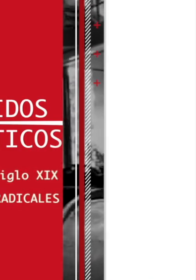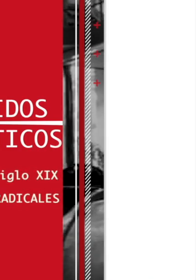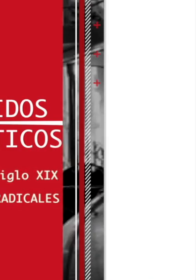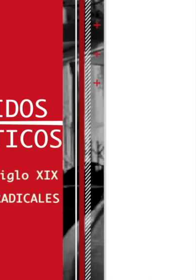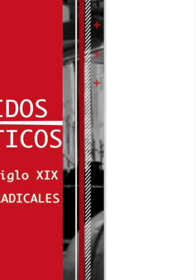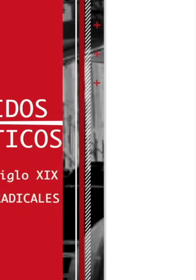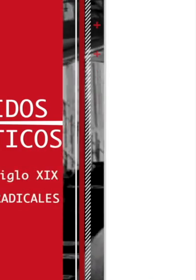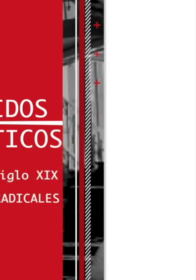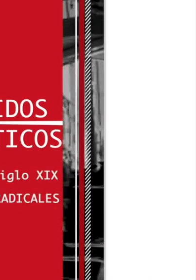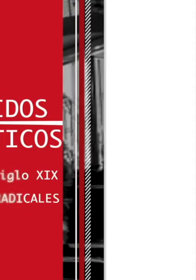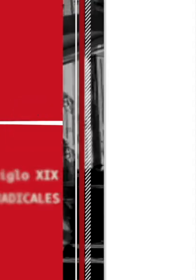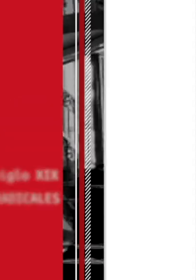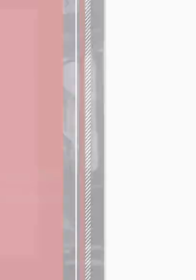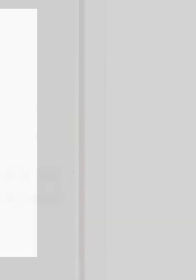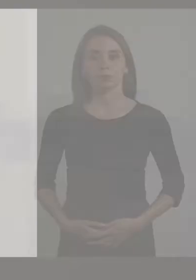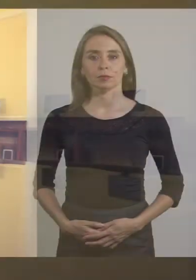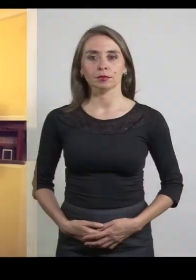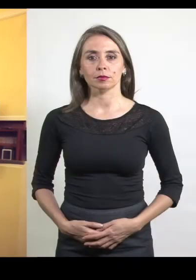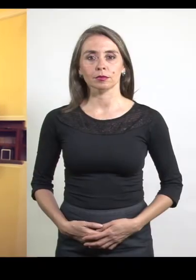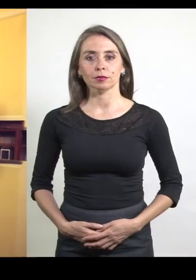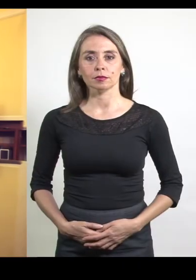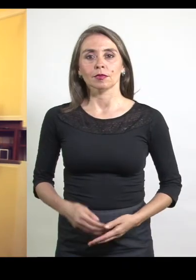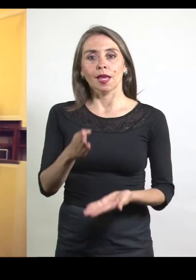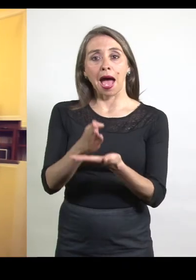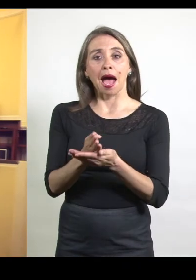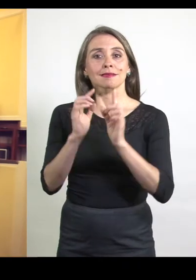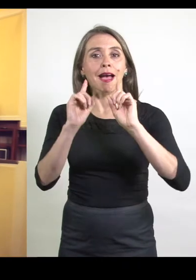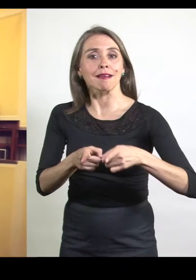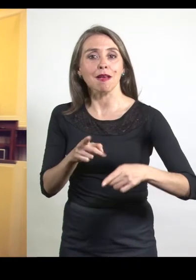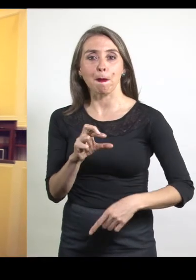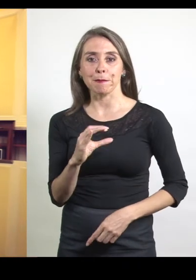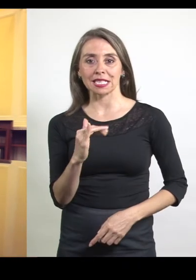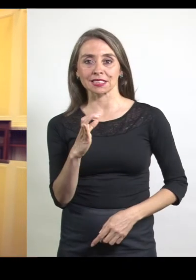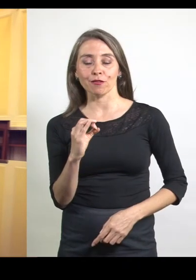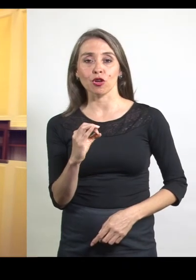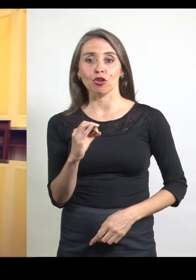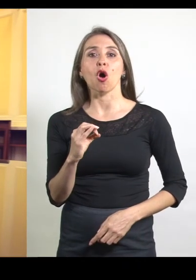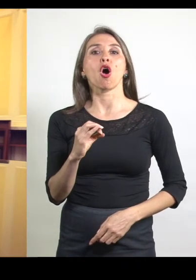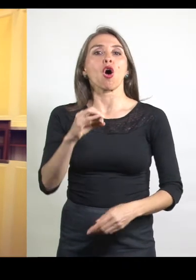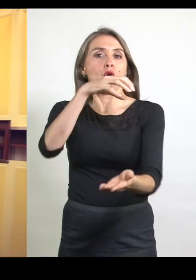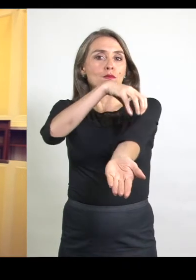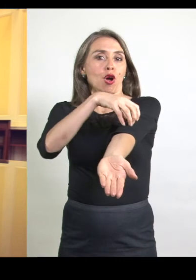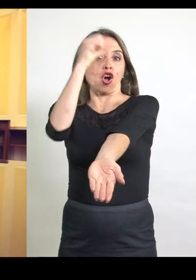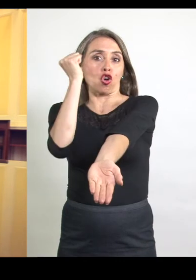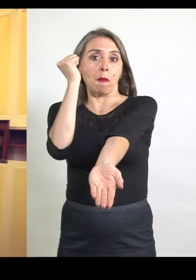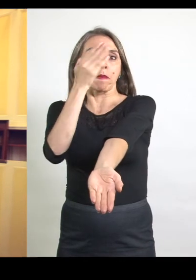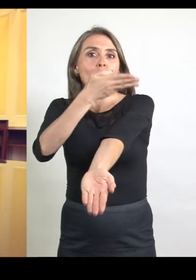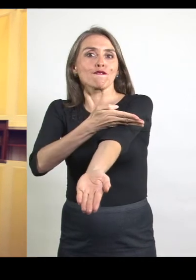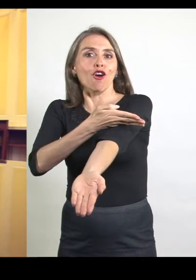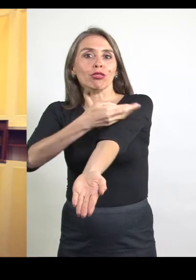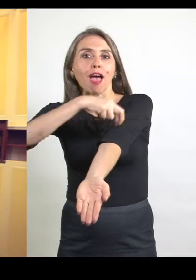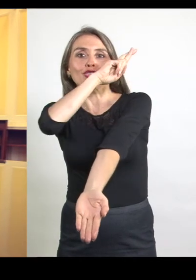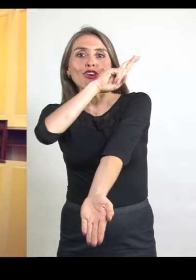¿Qué es Pacífico? Hasta la guerra del Pacífico, Copiapó fue la frontera norte de nuestro país.